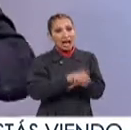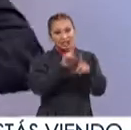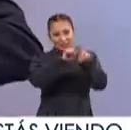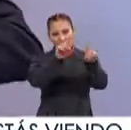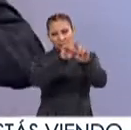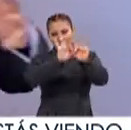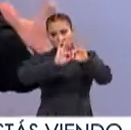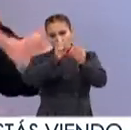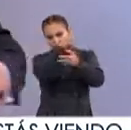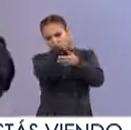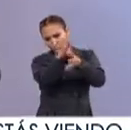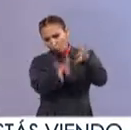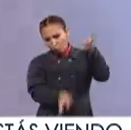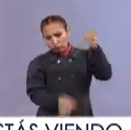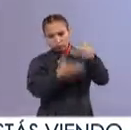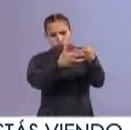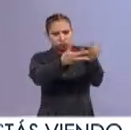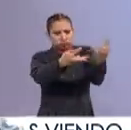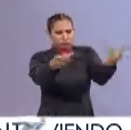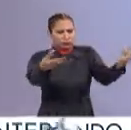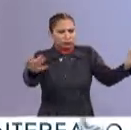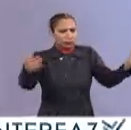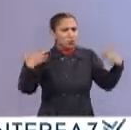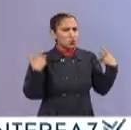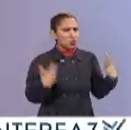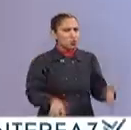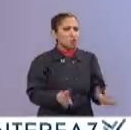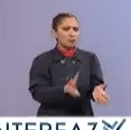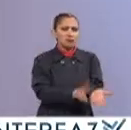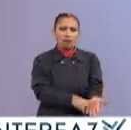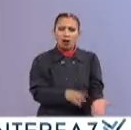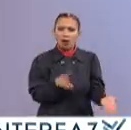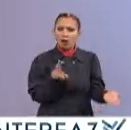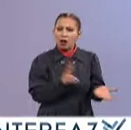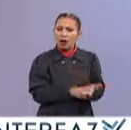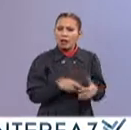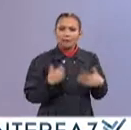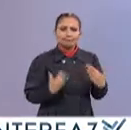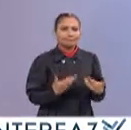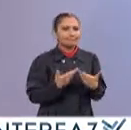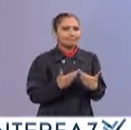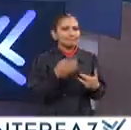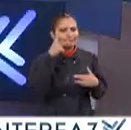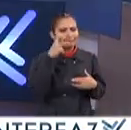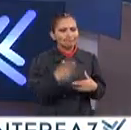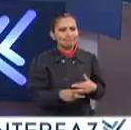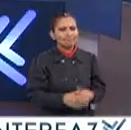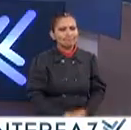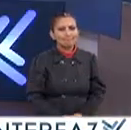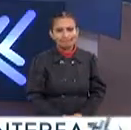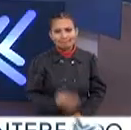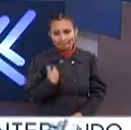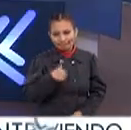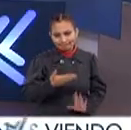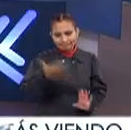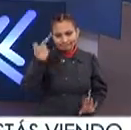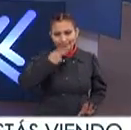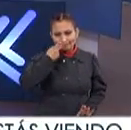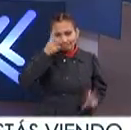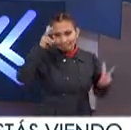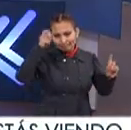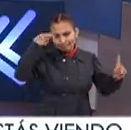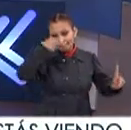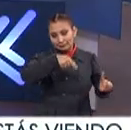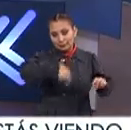variantes Lo cual esto amplía de forma sustancial Una riqueza pura de nuestro país Así es Hemos estado hablando mucho